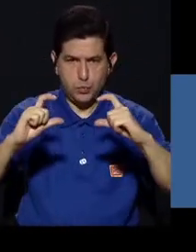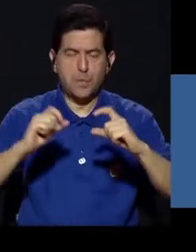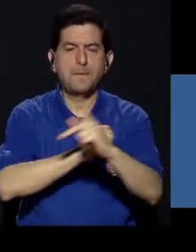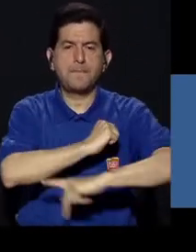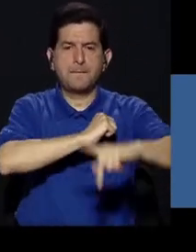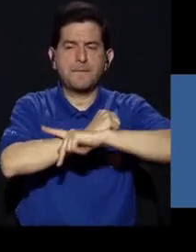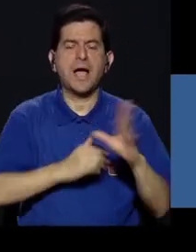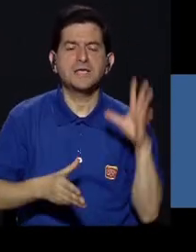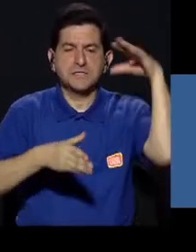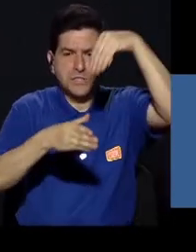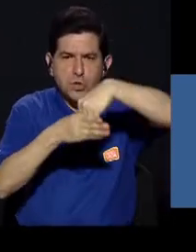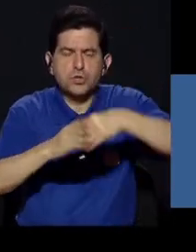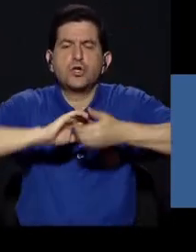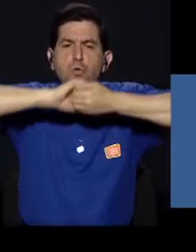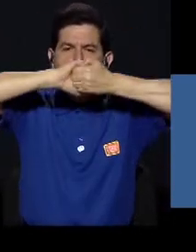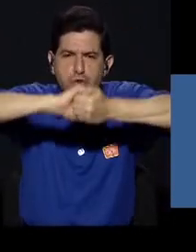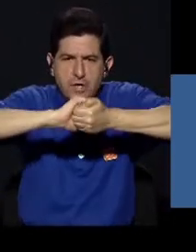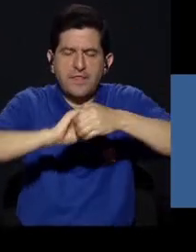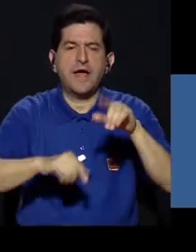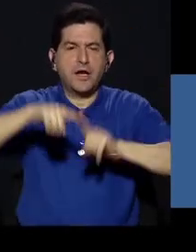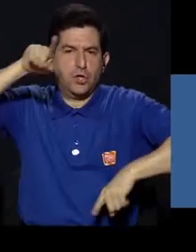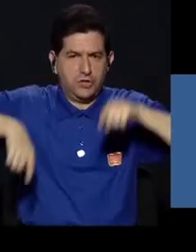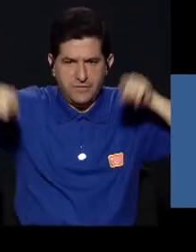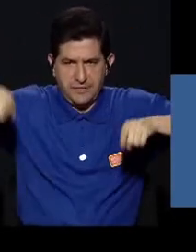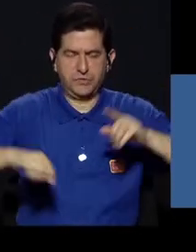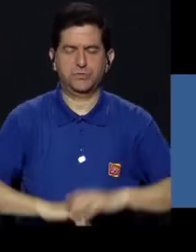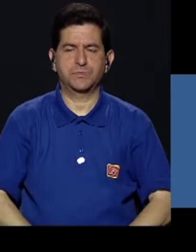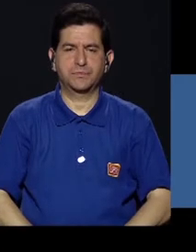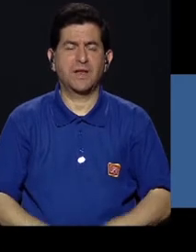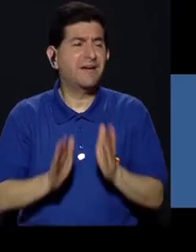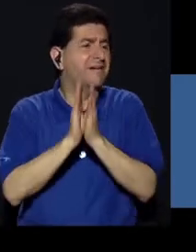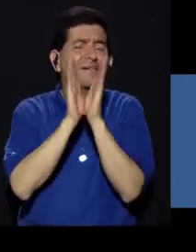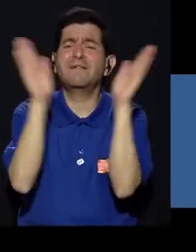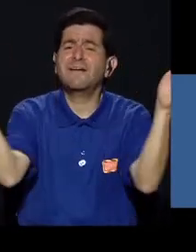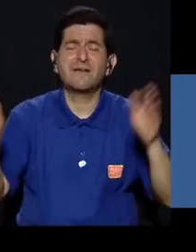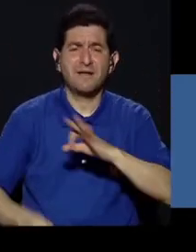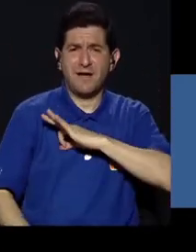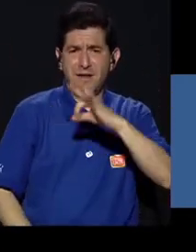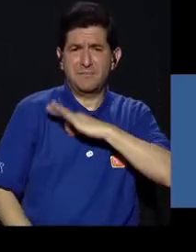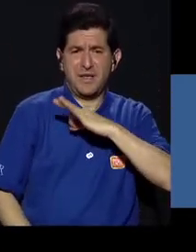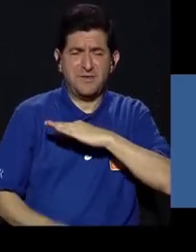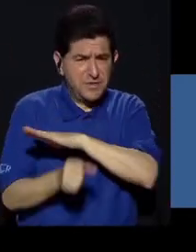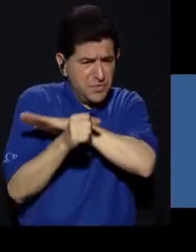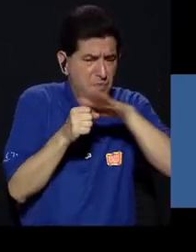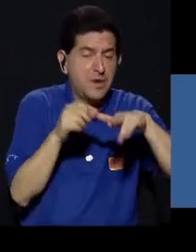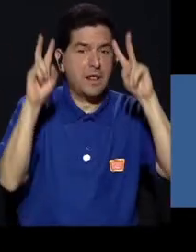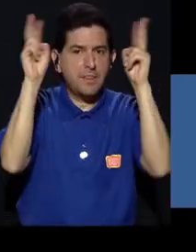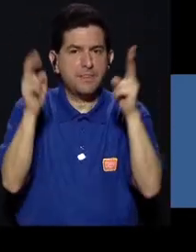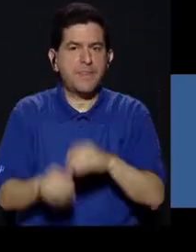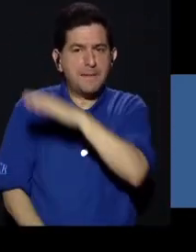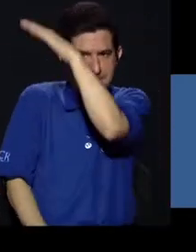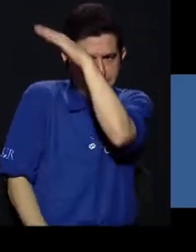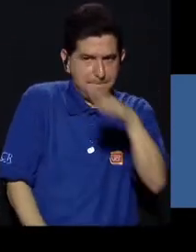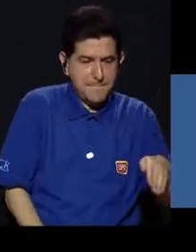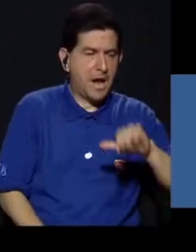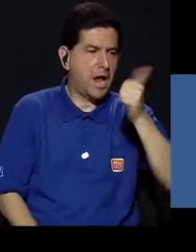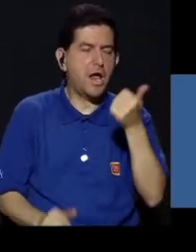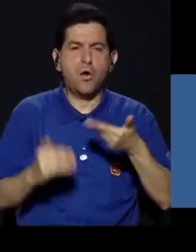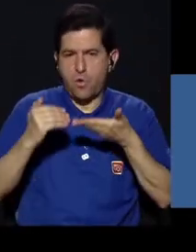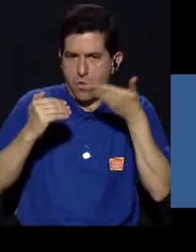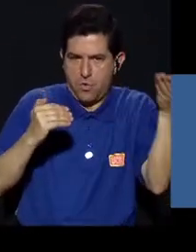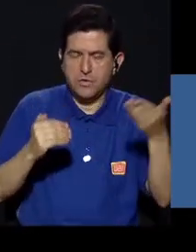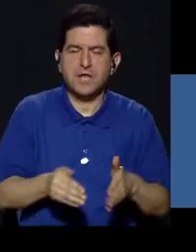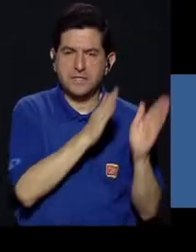Un País Inclusivo, Solidario y Diverso. En general, el bienestar integral es un tema transversal en otros